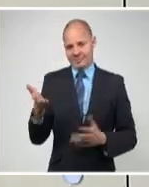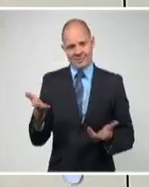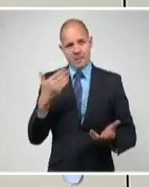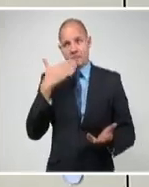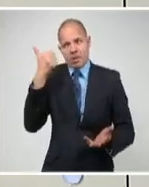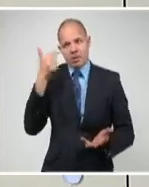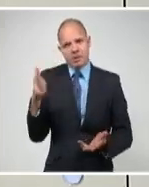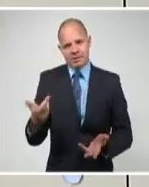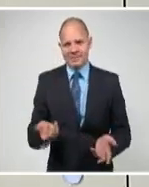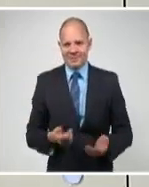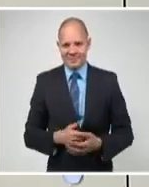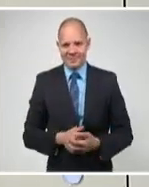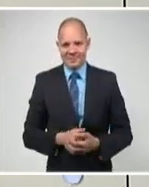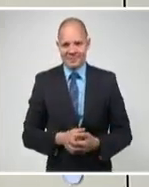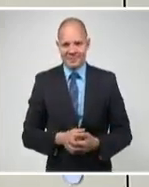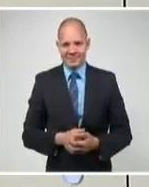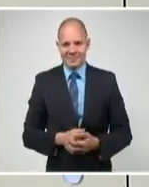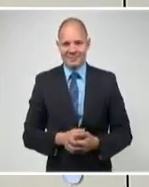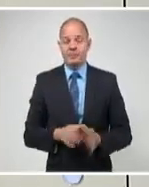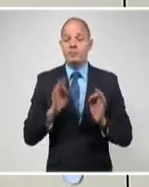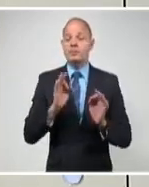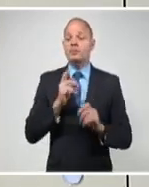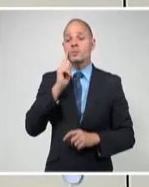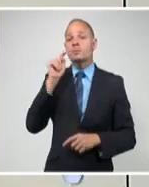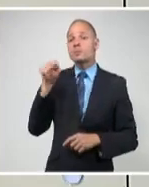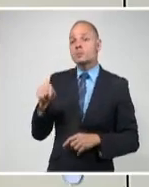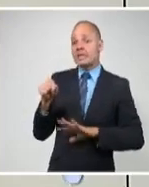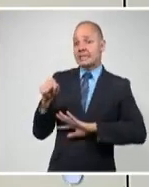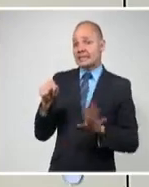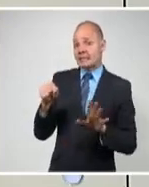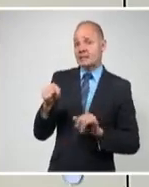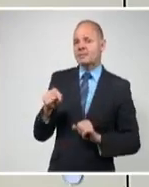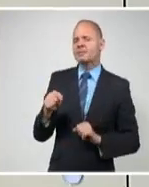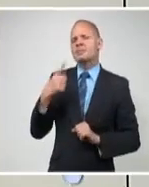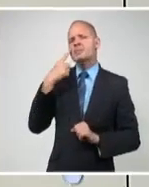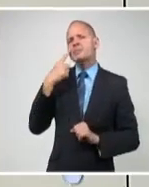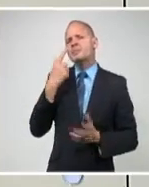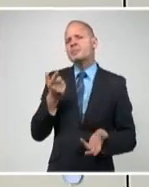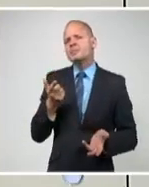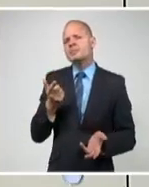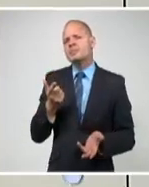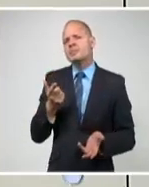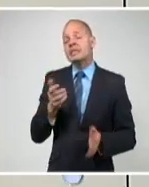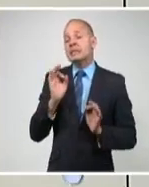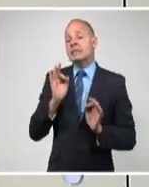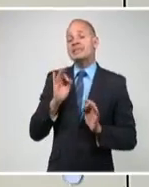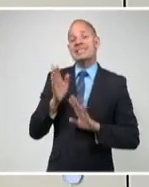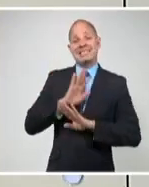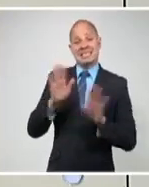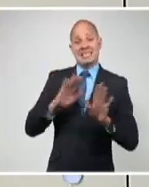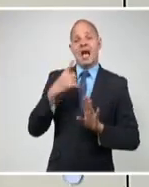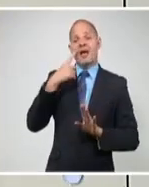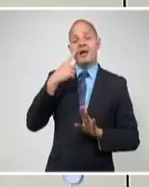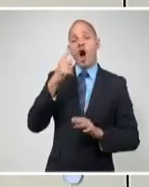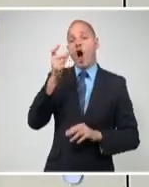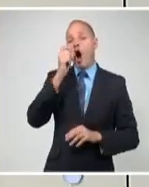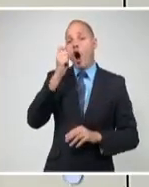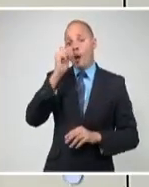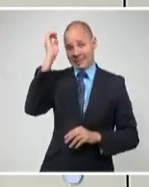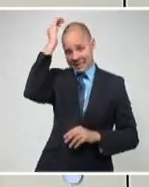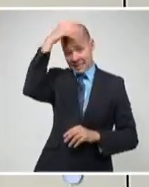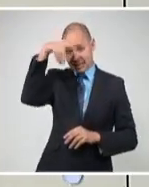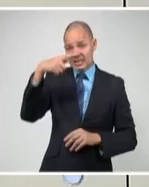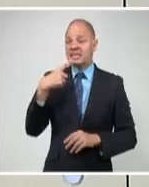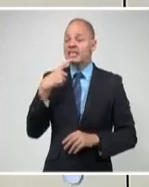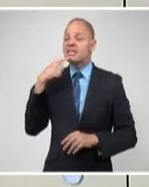número 13 que ha tenido derrocar la revolución cubana como una tarea pendiente. Este será el primer día